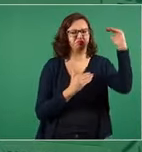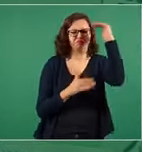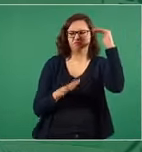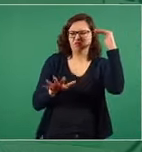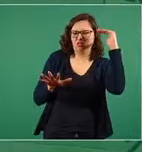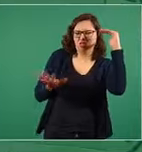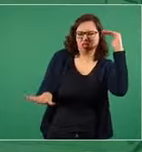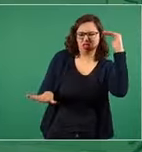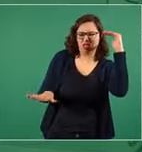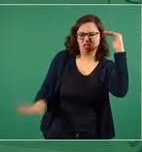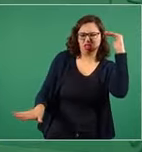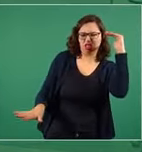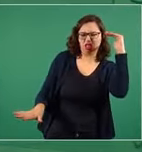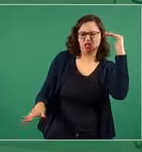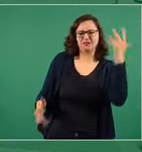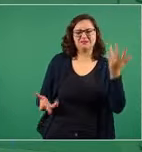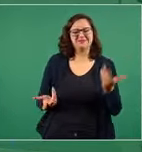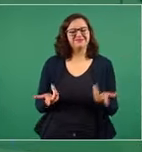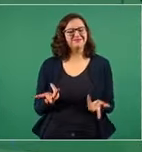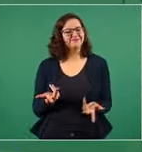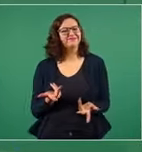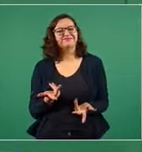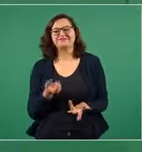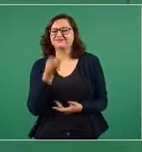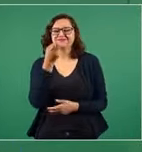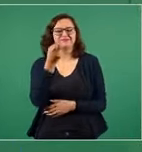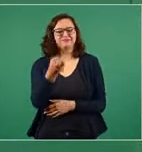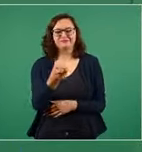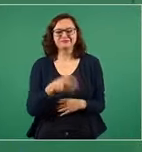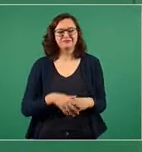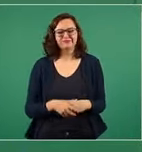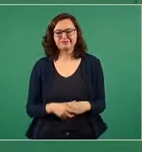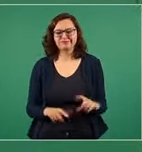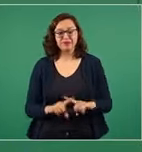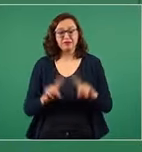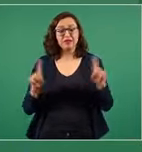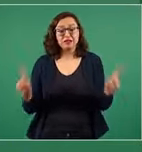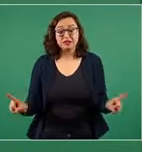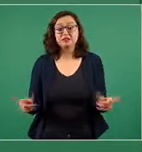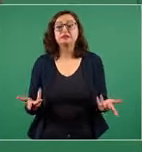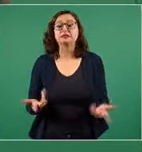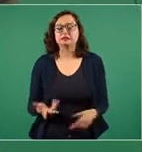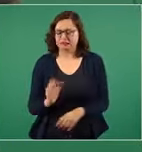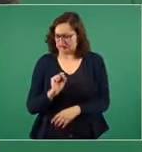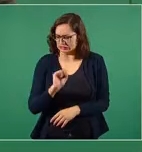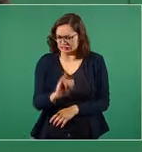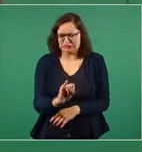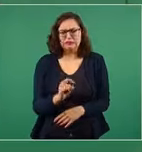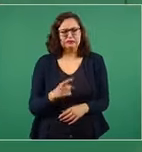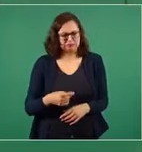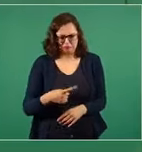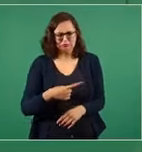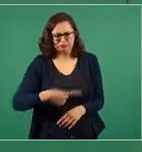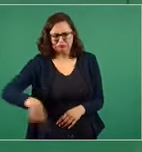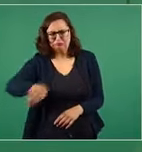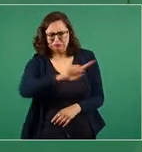Claro que queremos que haya una clase media, pero una clase media humanista,